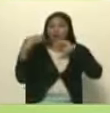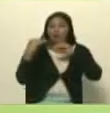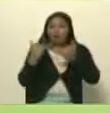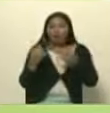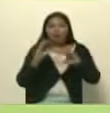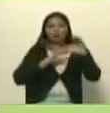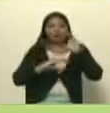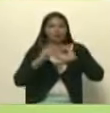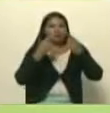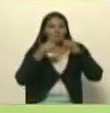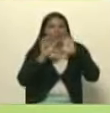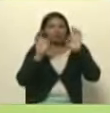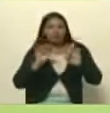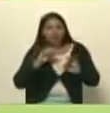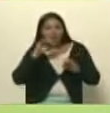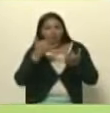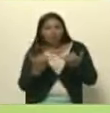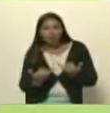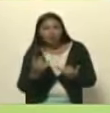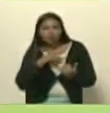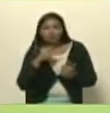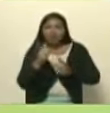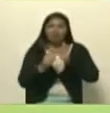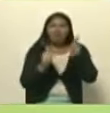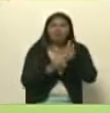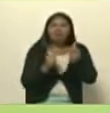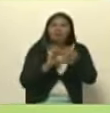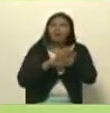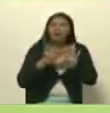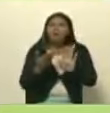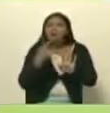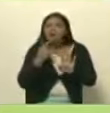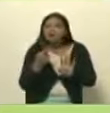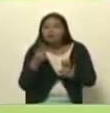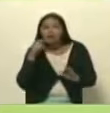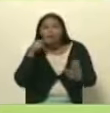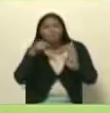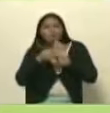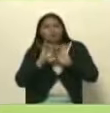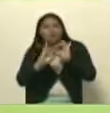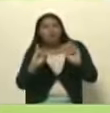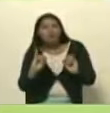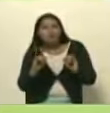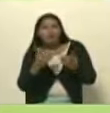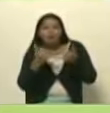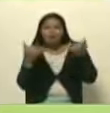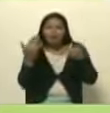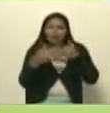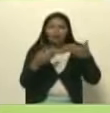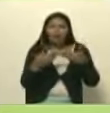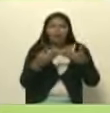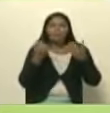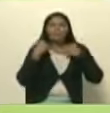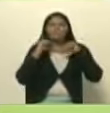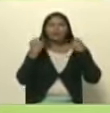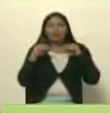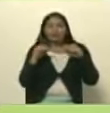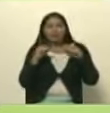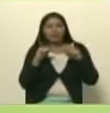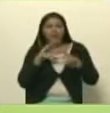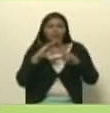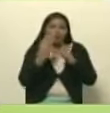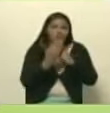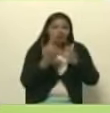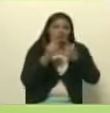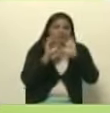comunicación diferente que se llama alternativa pero que marca una línea de prácticas una cultura